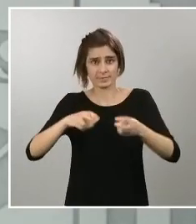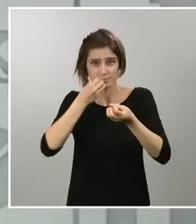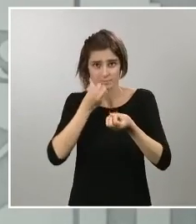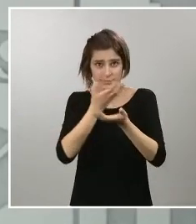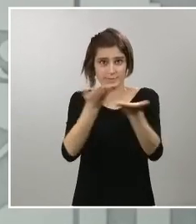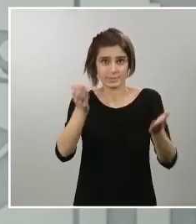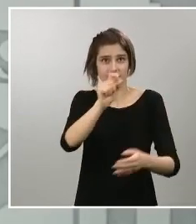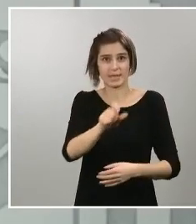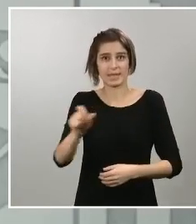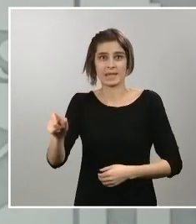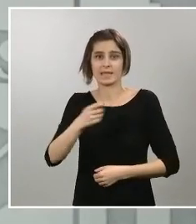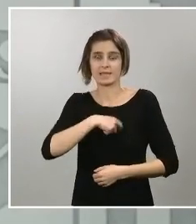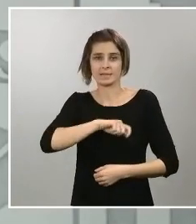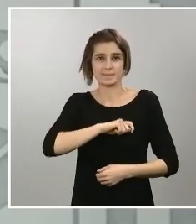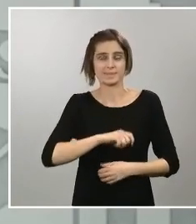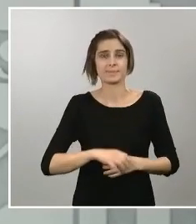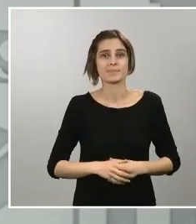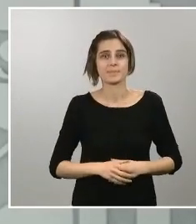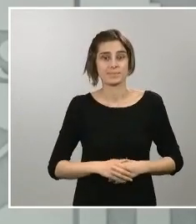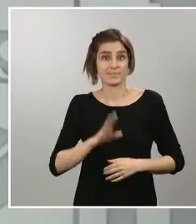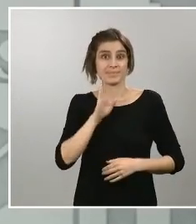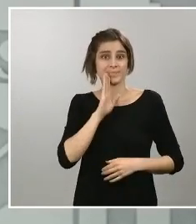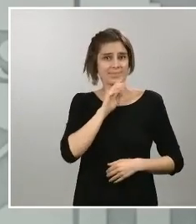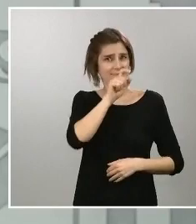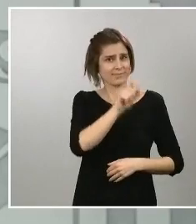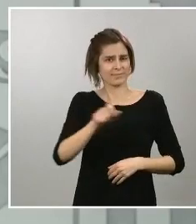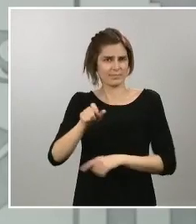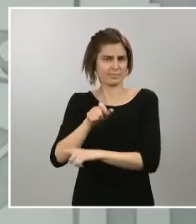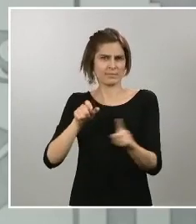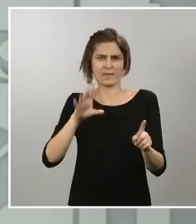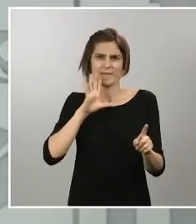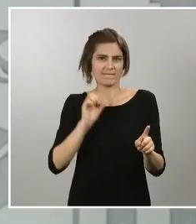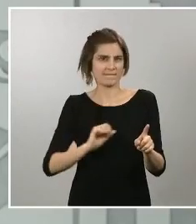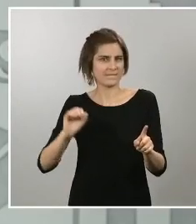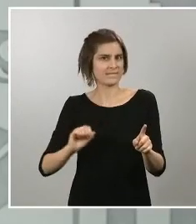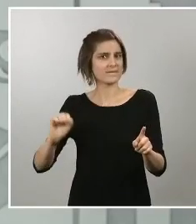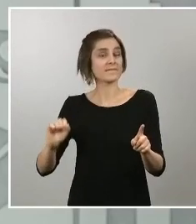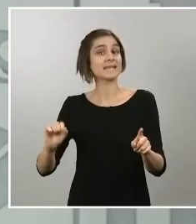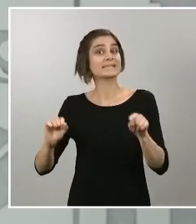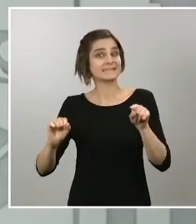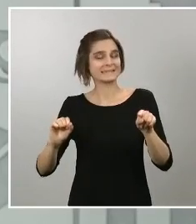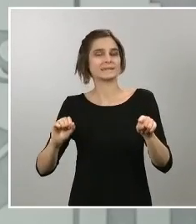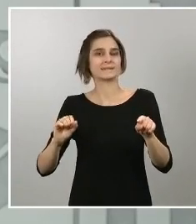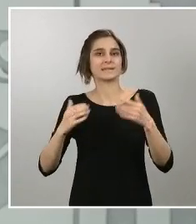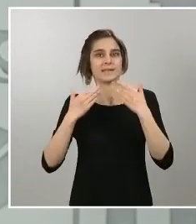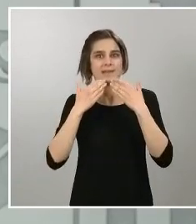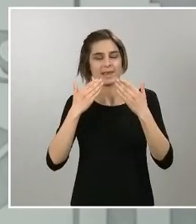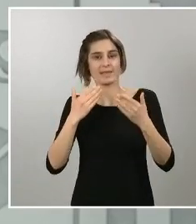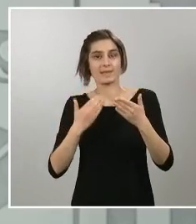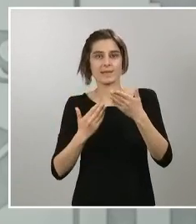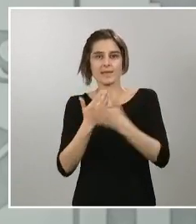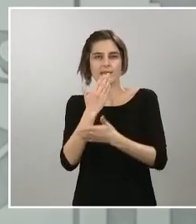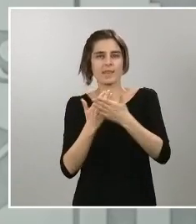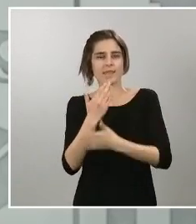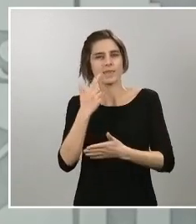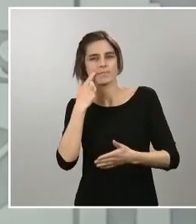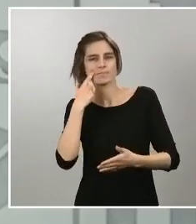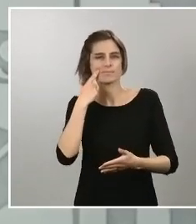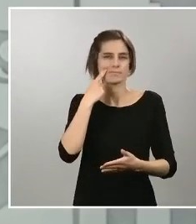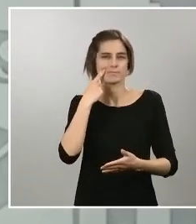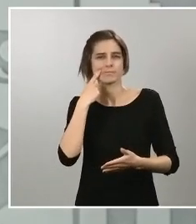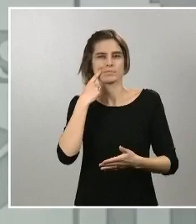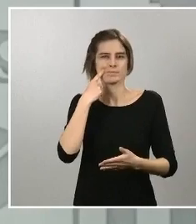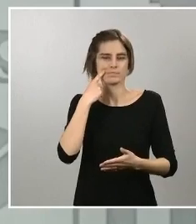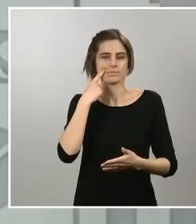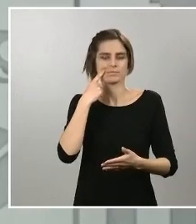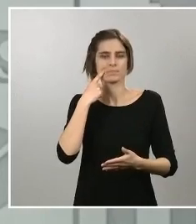Estas personas, estos magníficos profesionales, son los que con su vigilancia diaria dan y ponen encima de la mesa